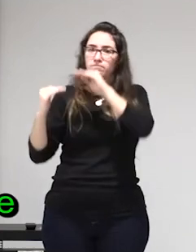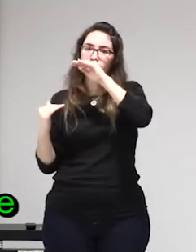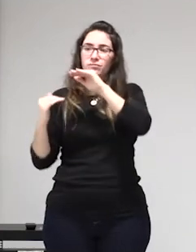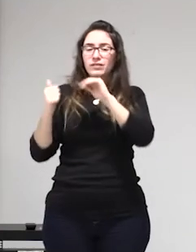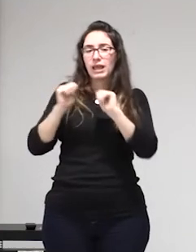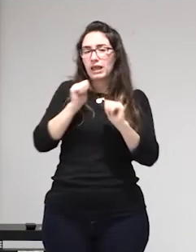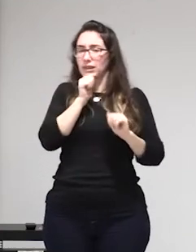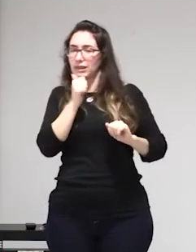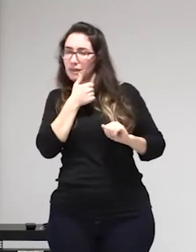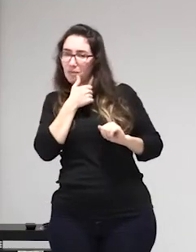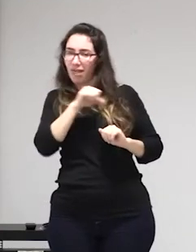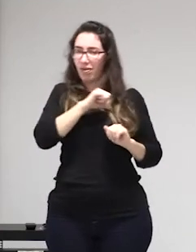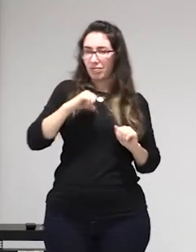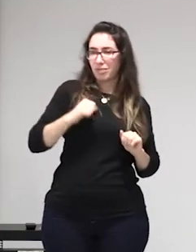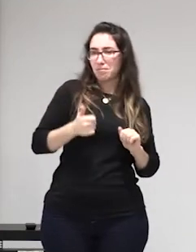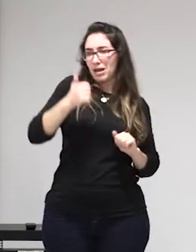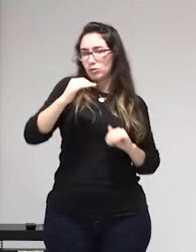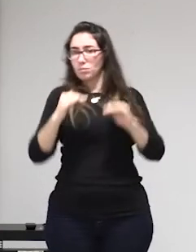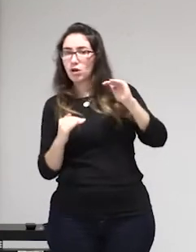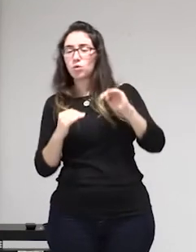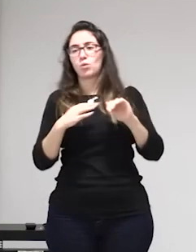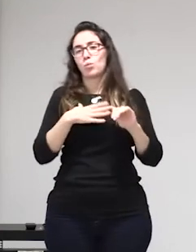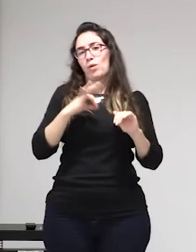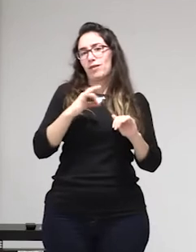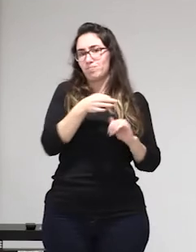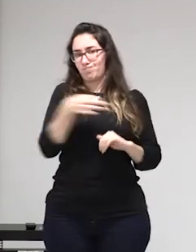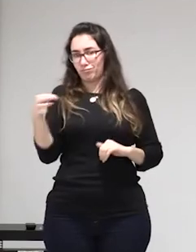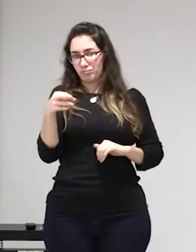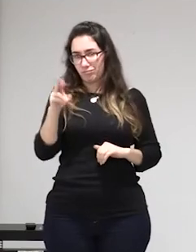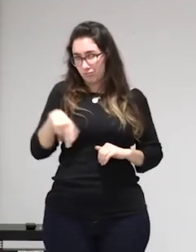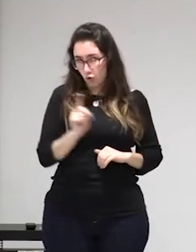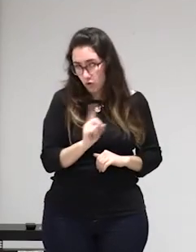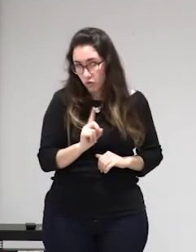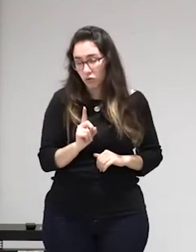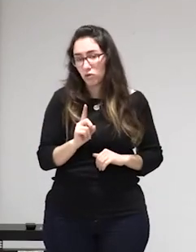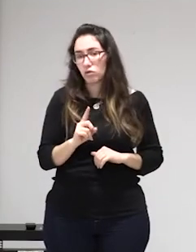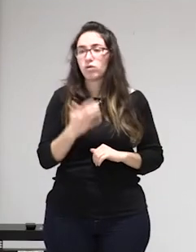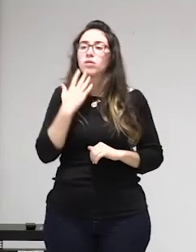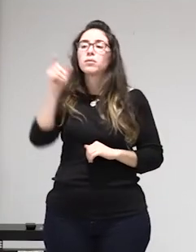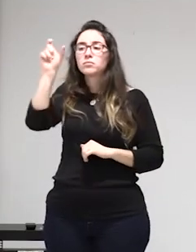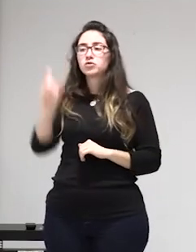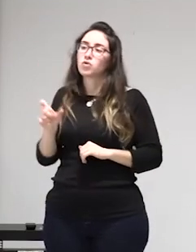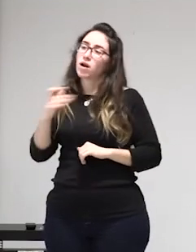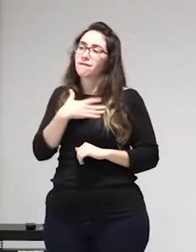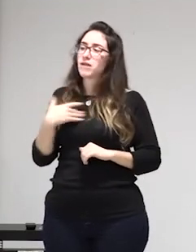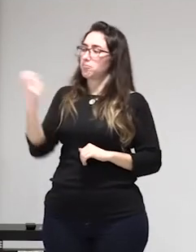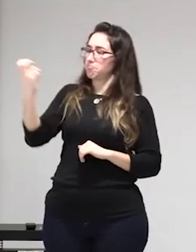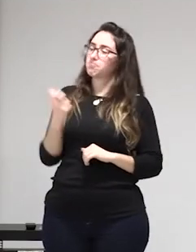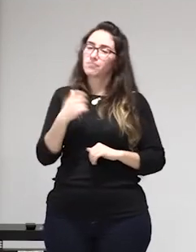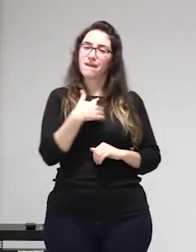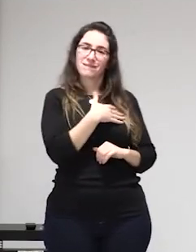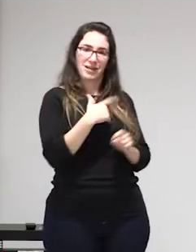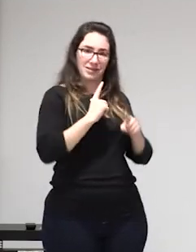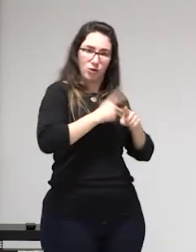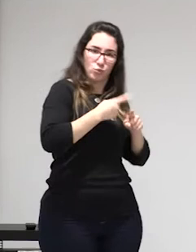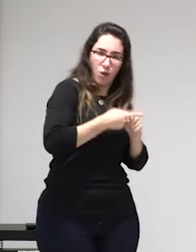que el responsable de que existan los feminicidios es el asesino el responsable de existan las violaciones es el violador de acuerdo entonces